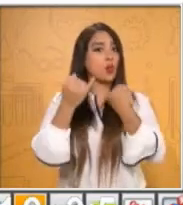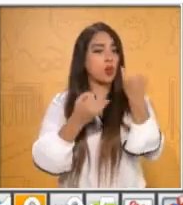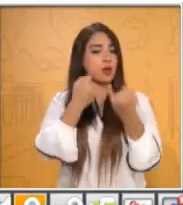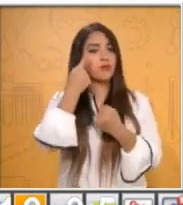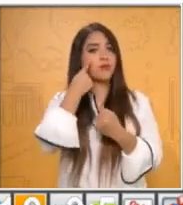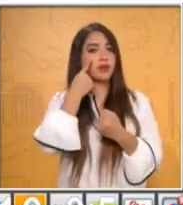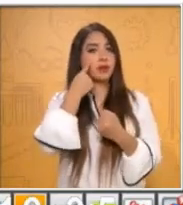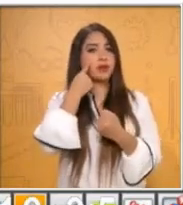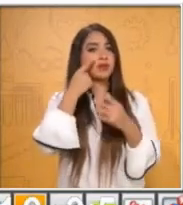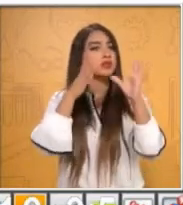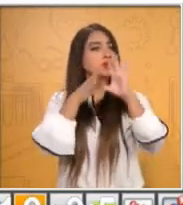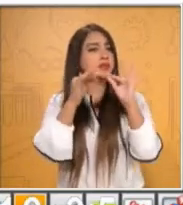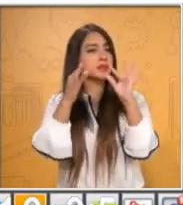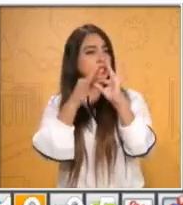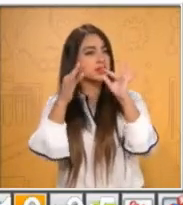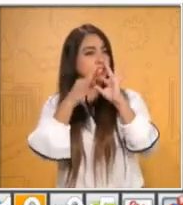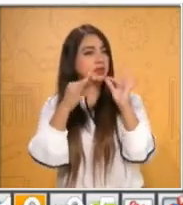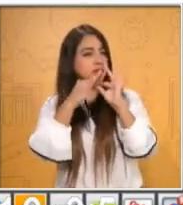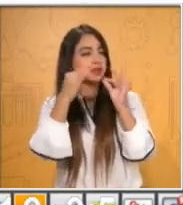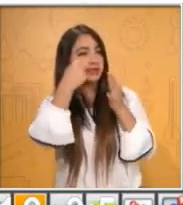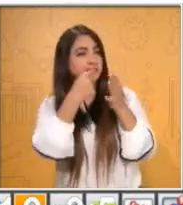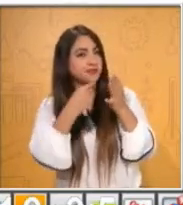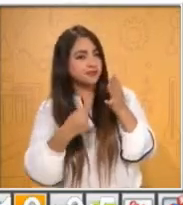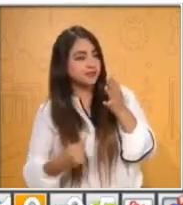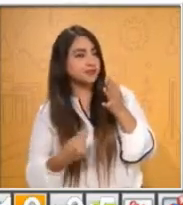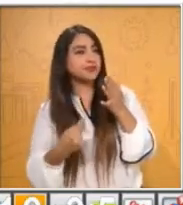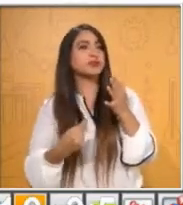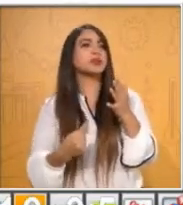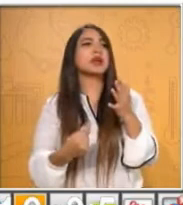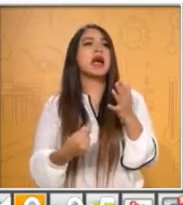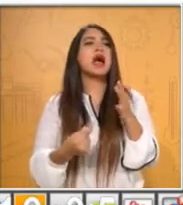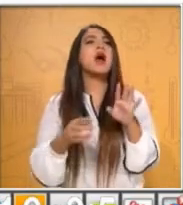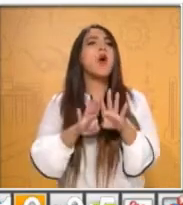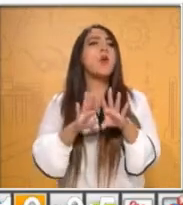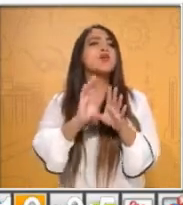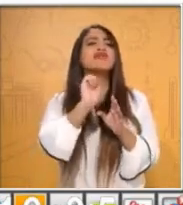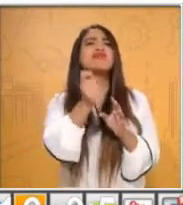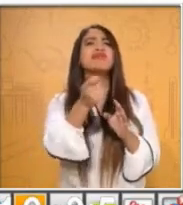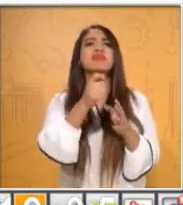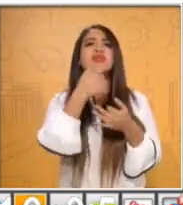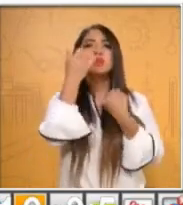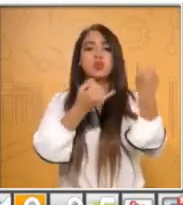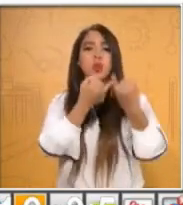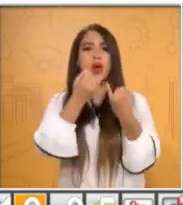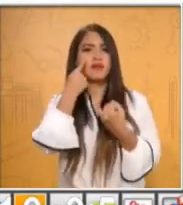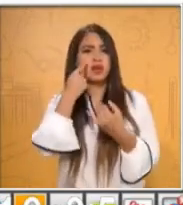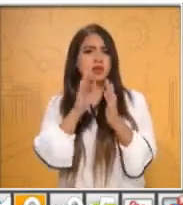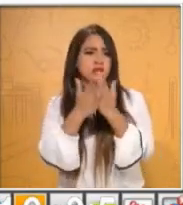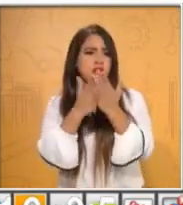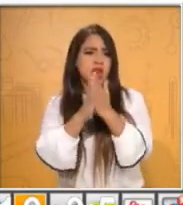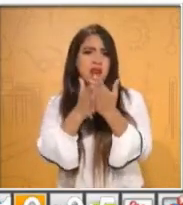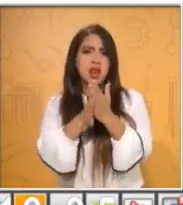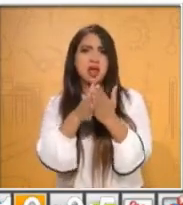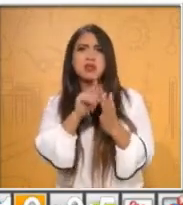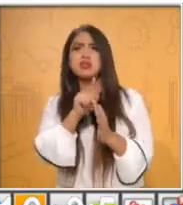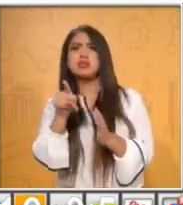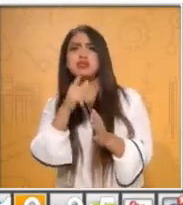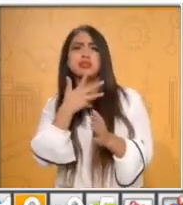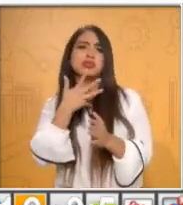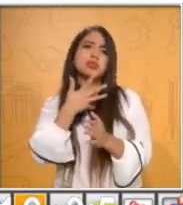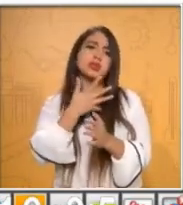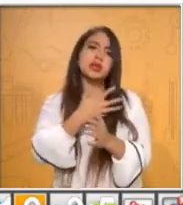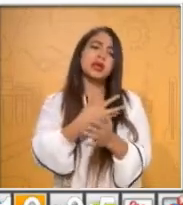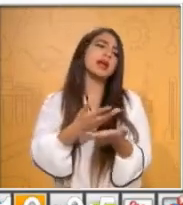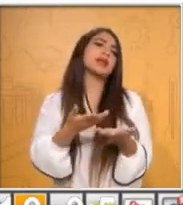describiendo de qué se trata este juego, pero si te vas en tu libro, igual tenemos la imagen ahí, tenemos la imagen en pantalla. Ve